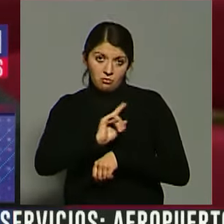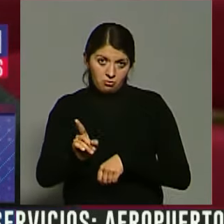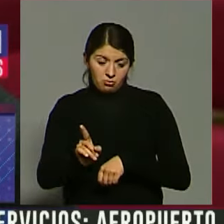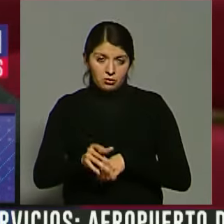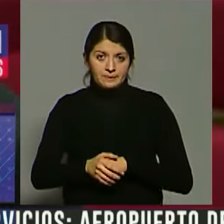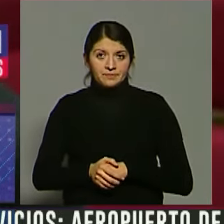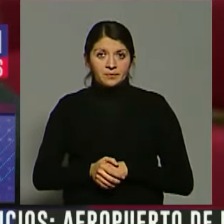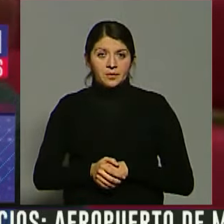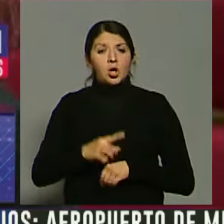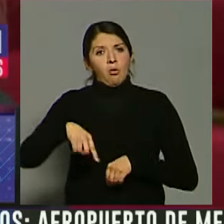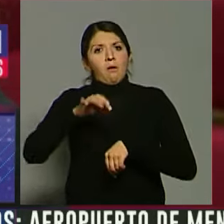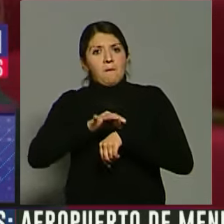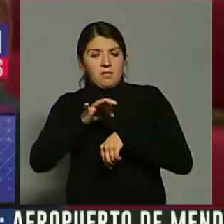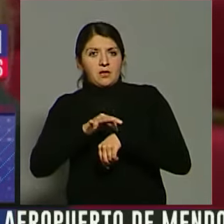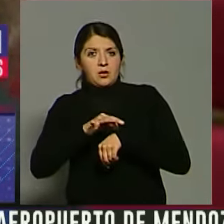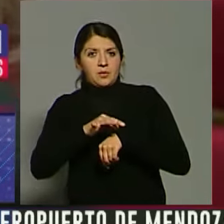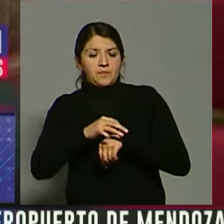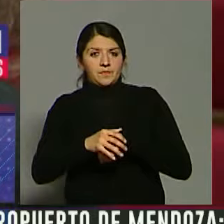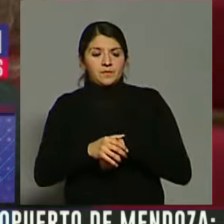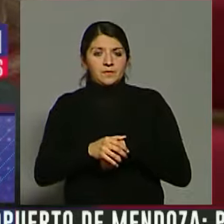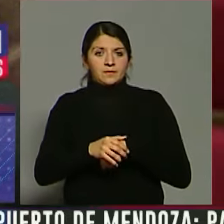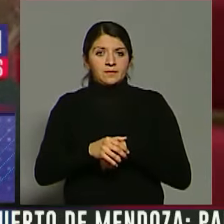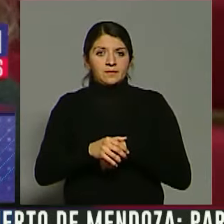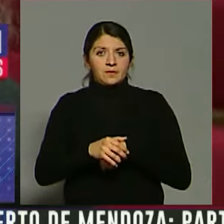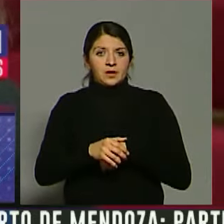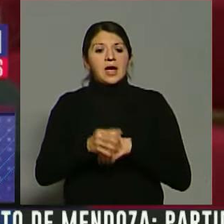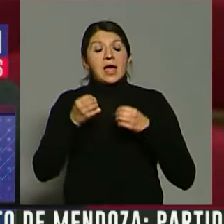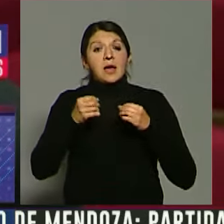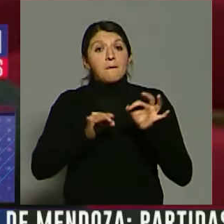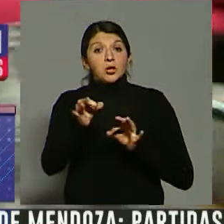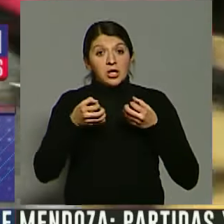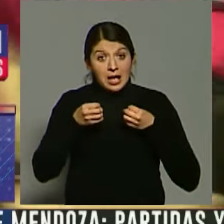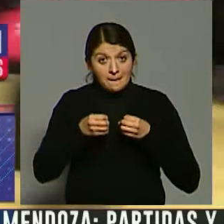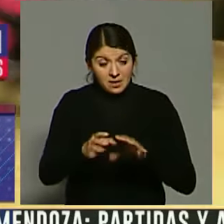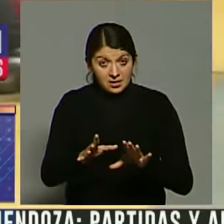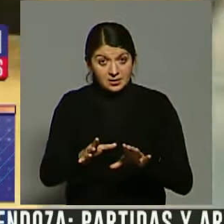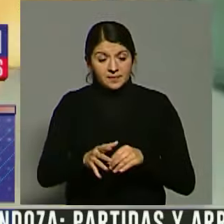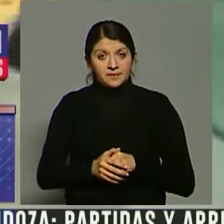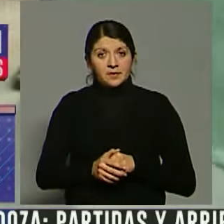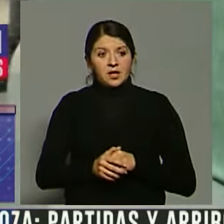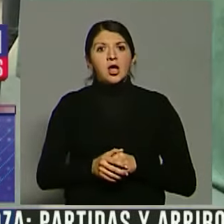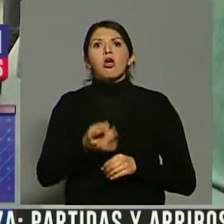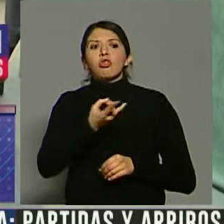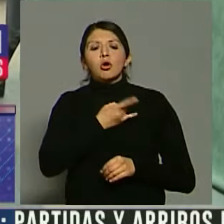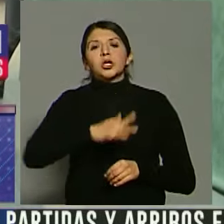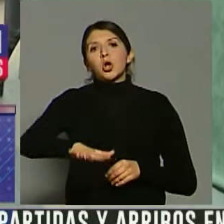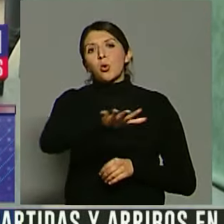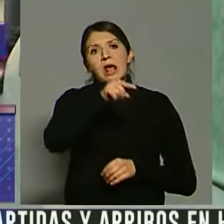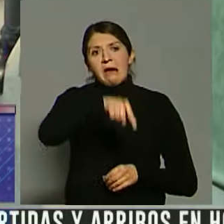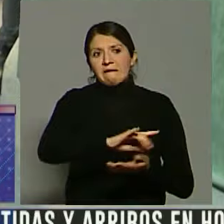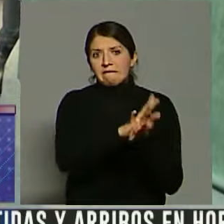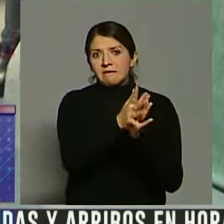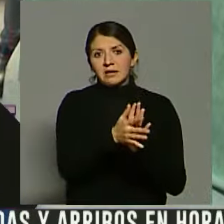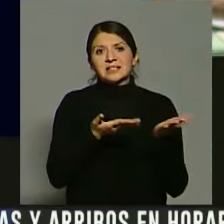todo lo que implica empezar un proyecto de ayuda médica humanitaria en un terreno donde quizás no hay nada.